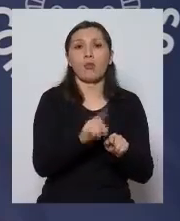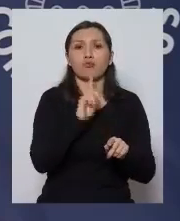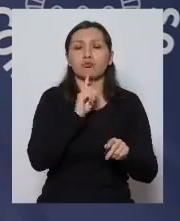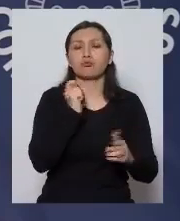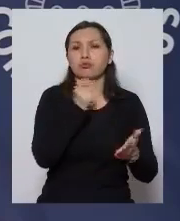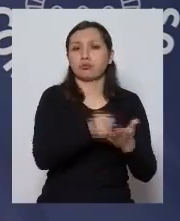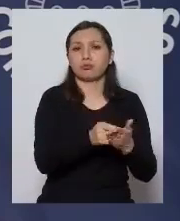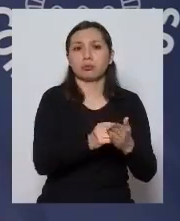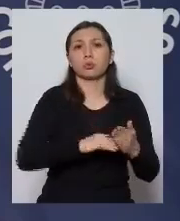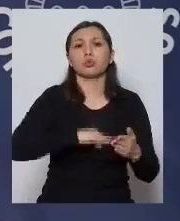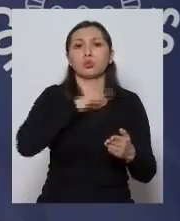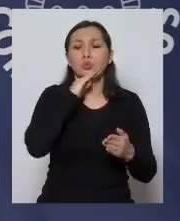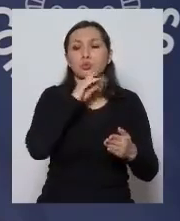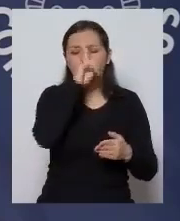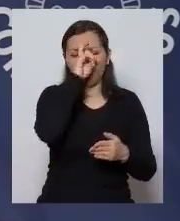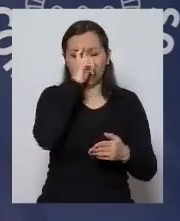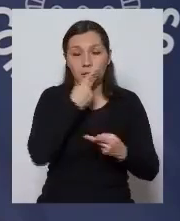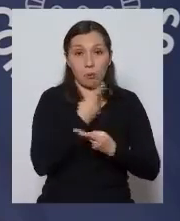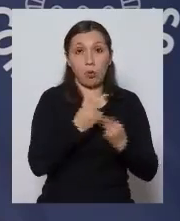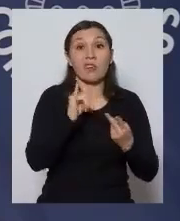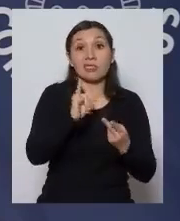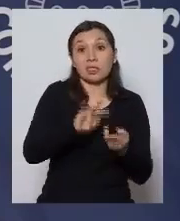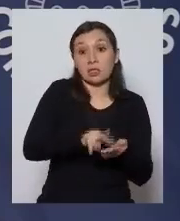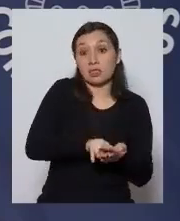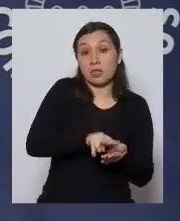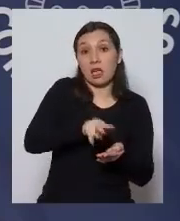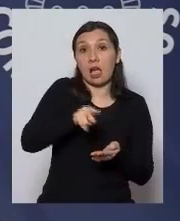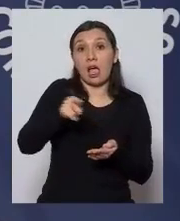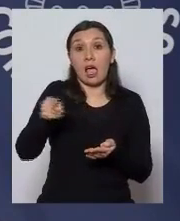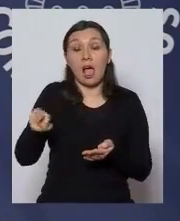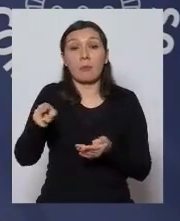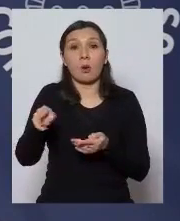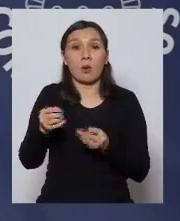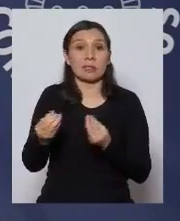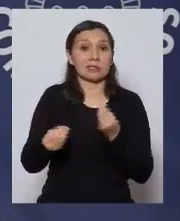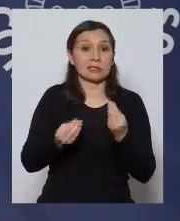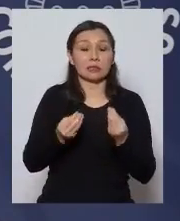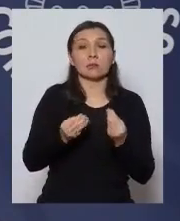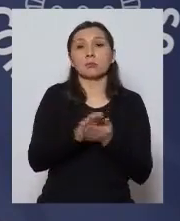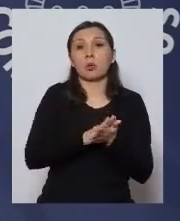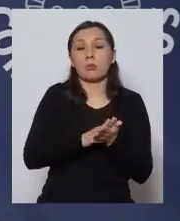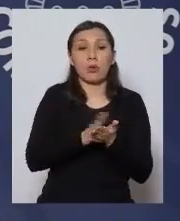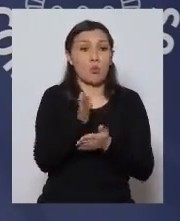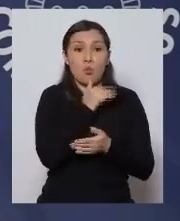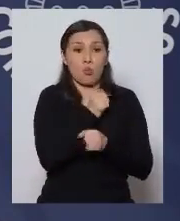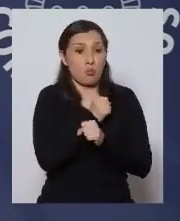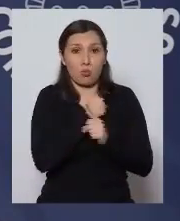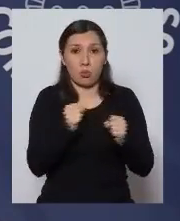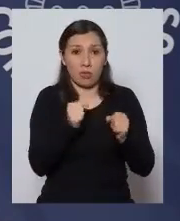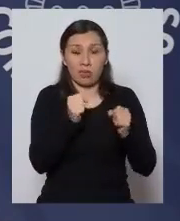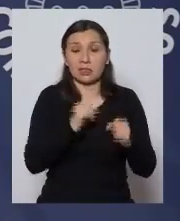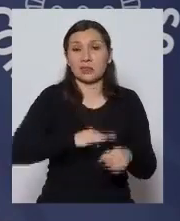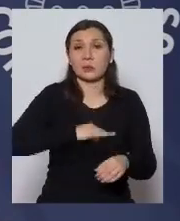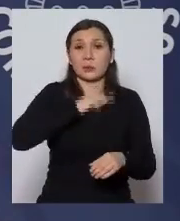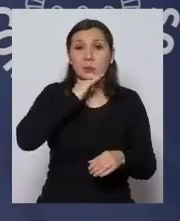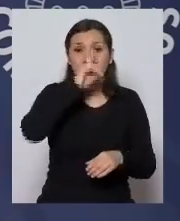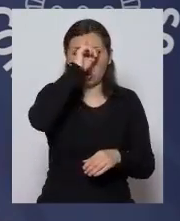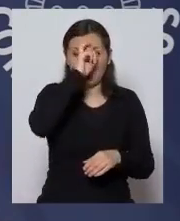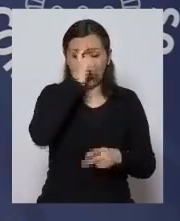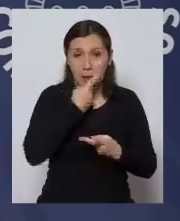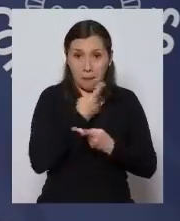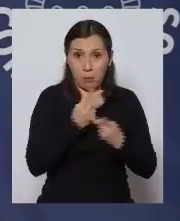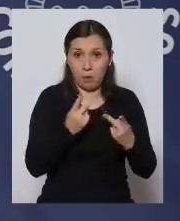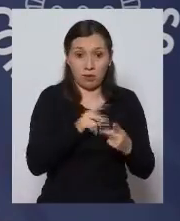cubiertos en la red pública si es referido por necesidad por falta de capacidad de la red propiamente